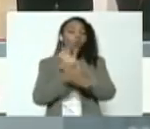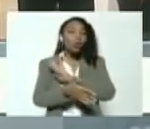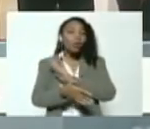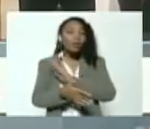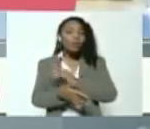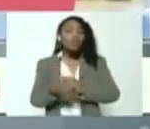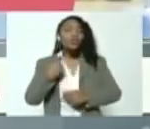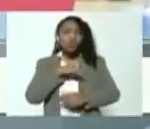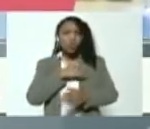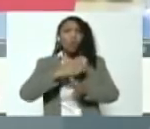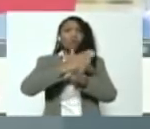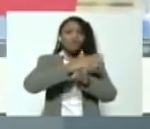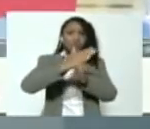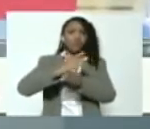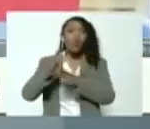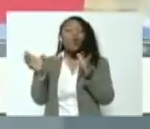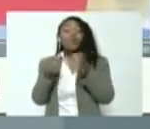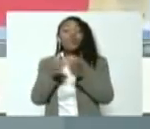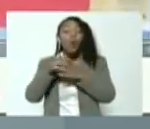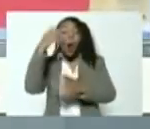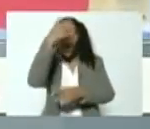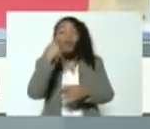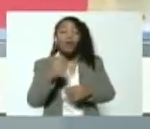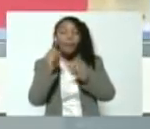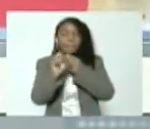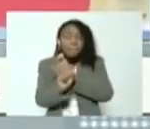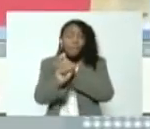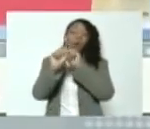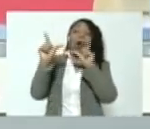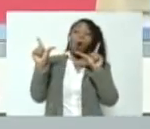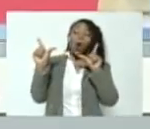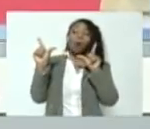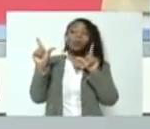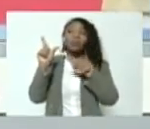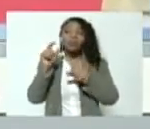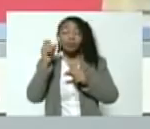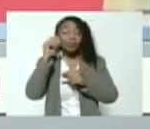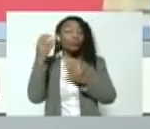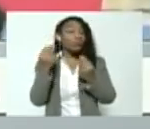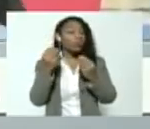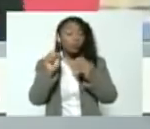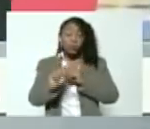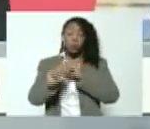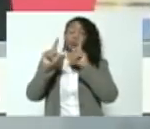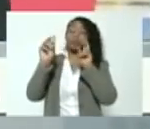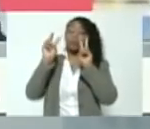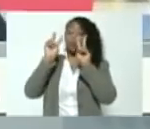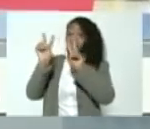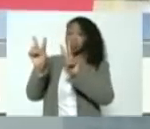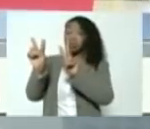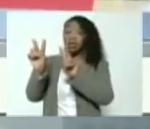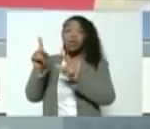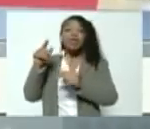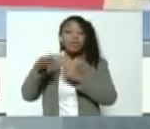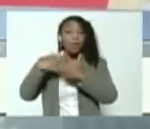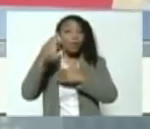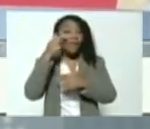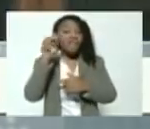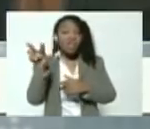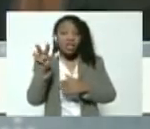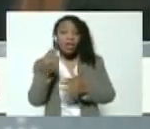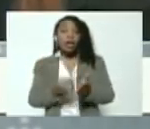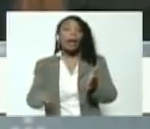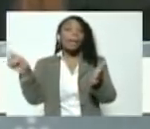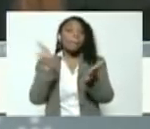Estuvimos compartiendo con un grupo de jóvenes que me impresionaron. Mervin, me impresionaron mucho. Y cuando después vi la repetición en